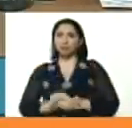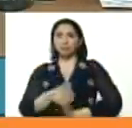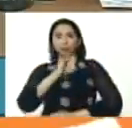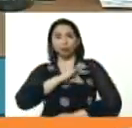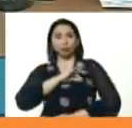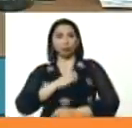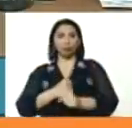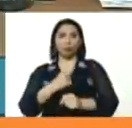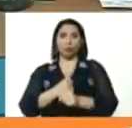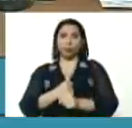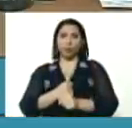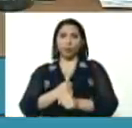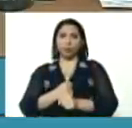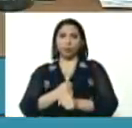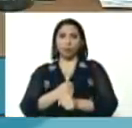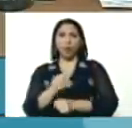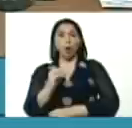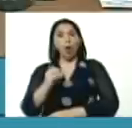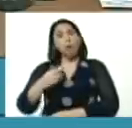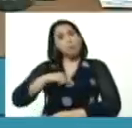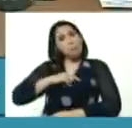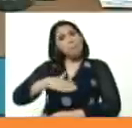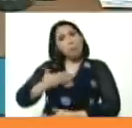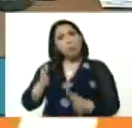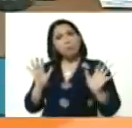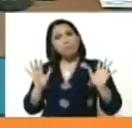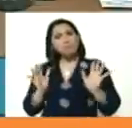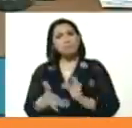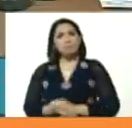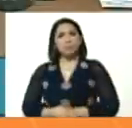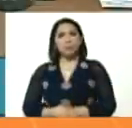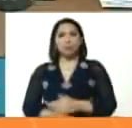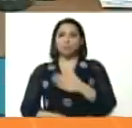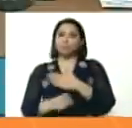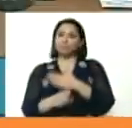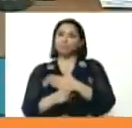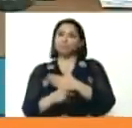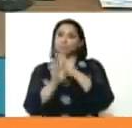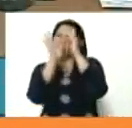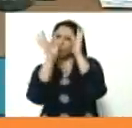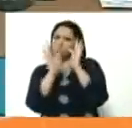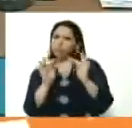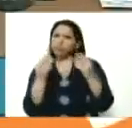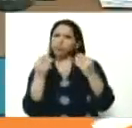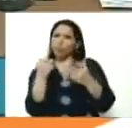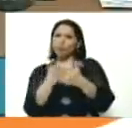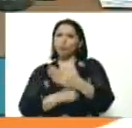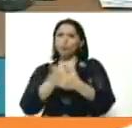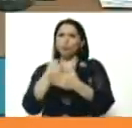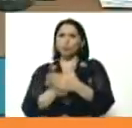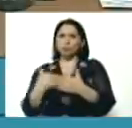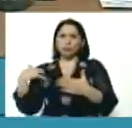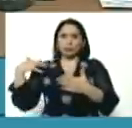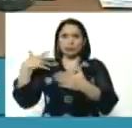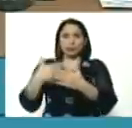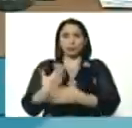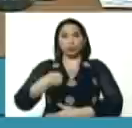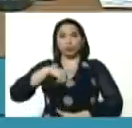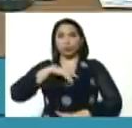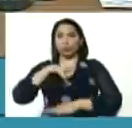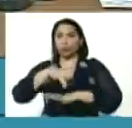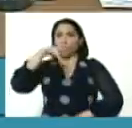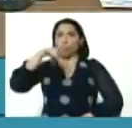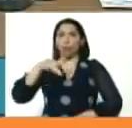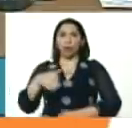sociolaboral, o nos podemos ir a la forma de lucha que nos toque ir